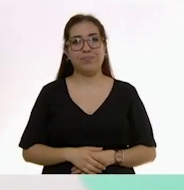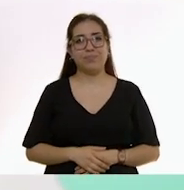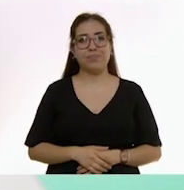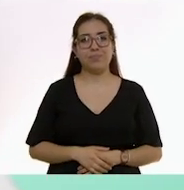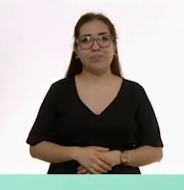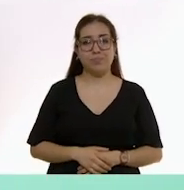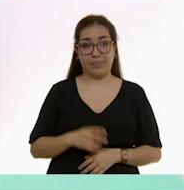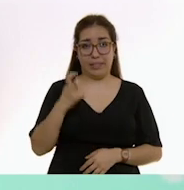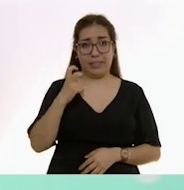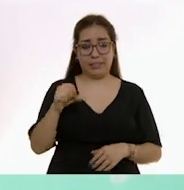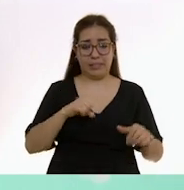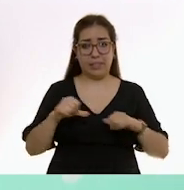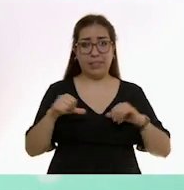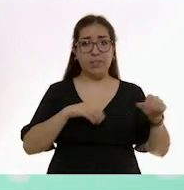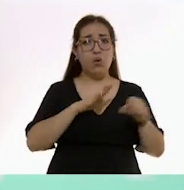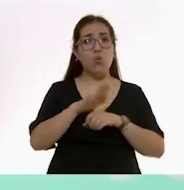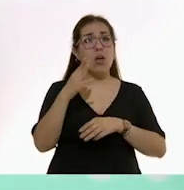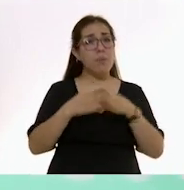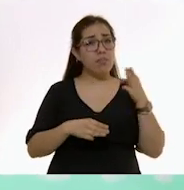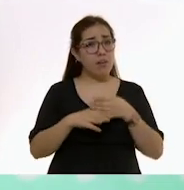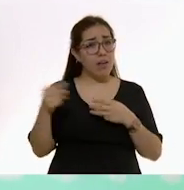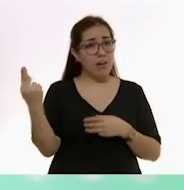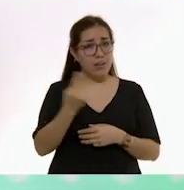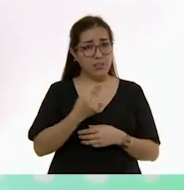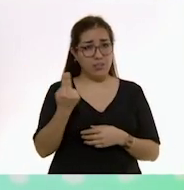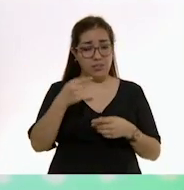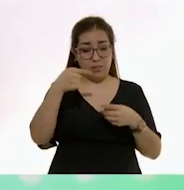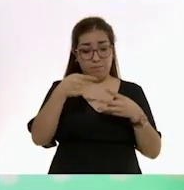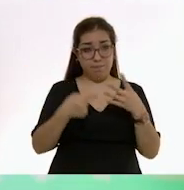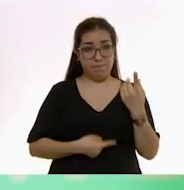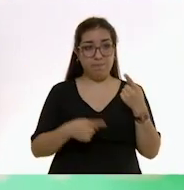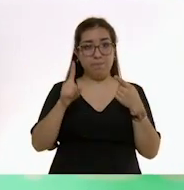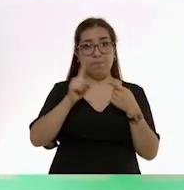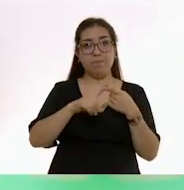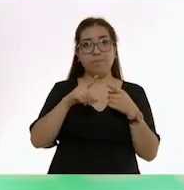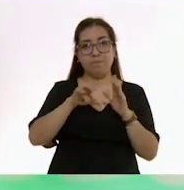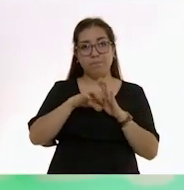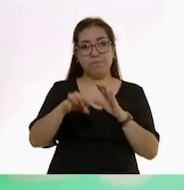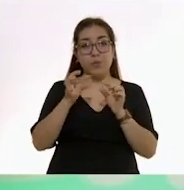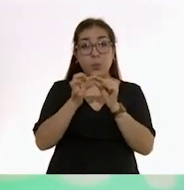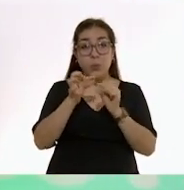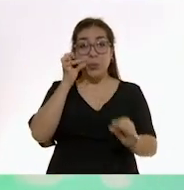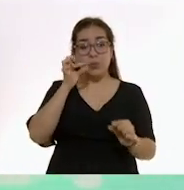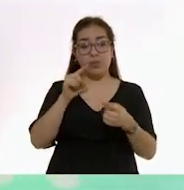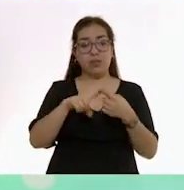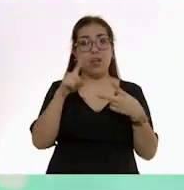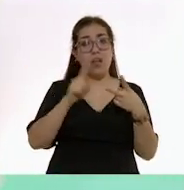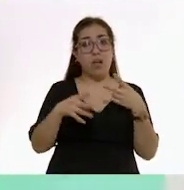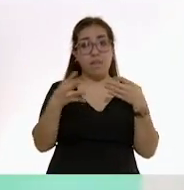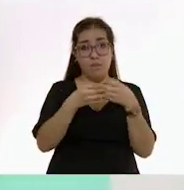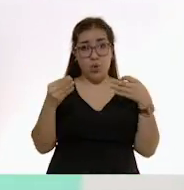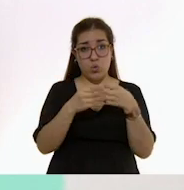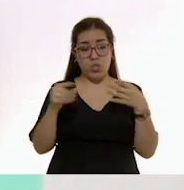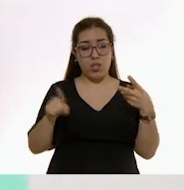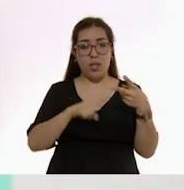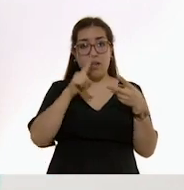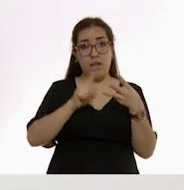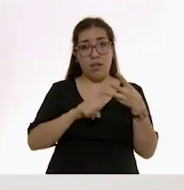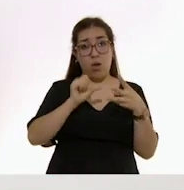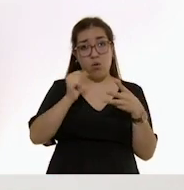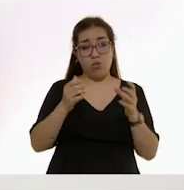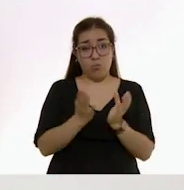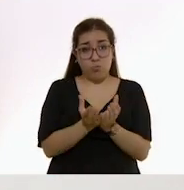completar esta actividad, necesitarás agitadores de café o popotes, fruta picada y un tazón.